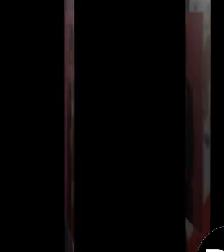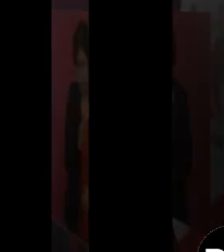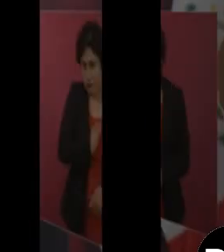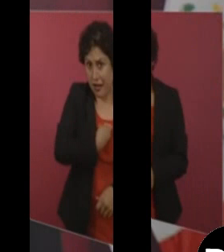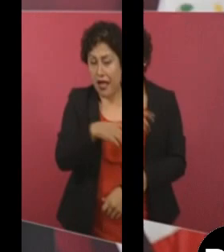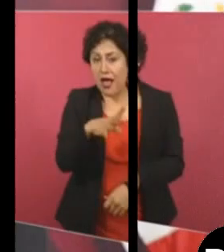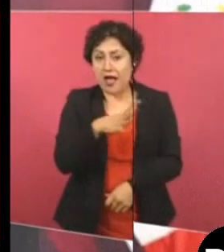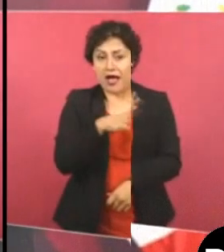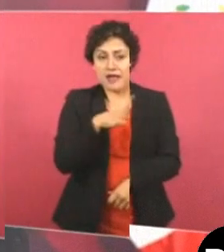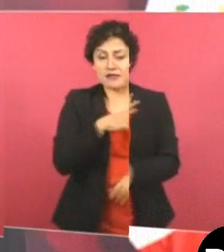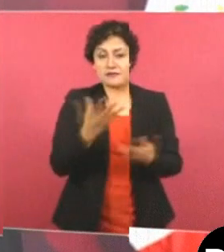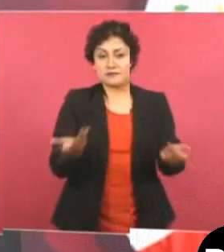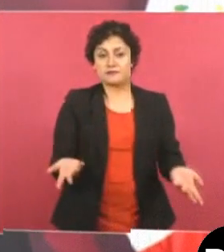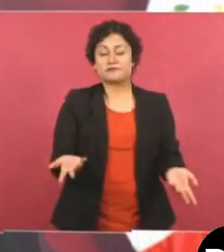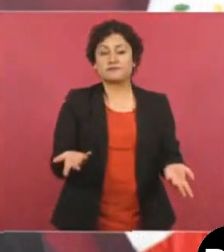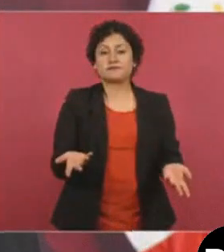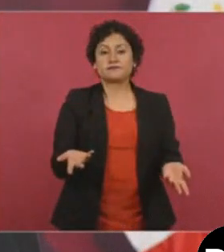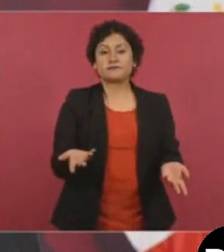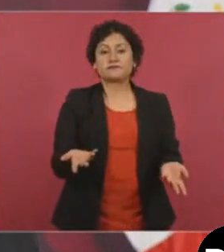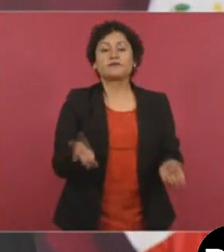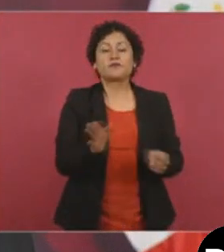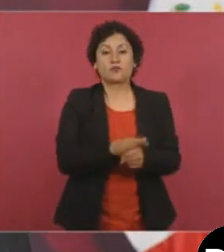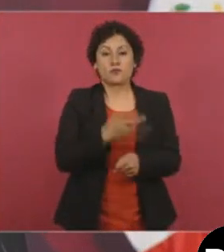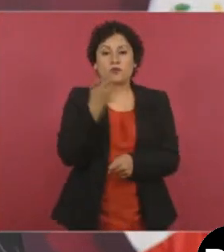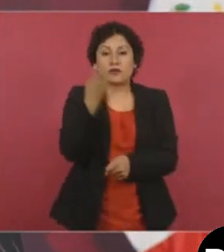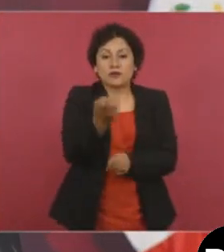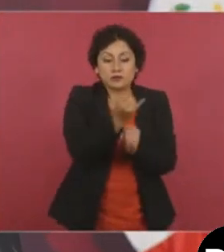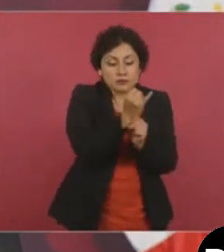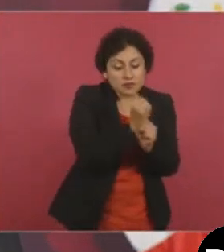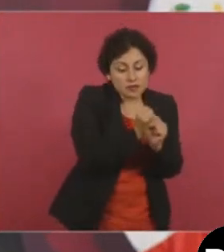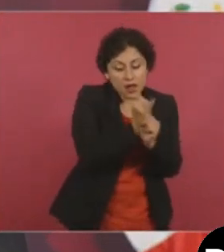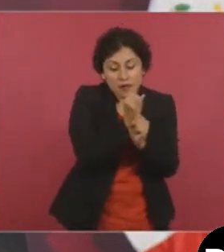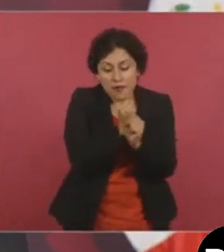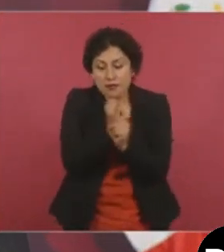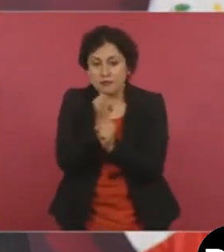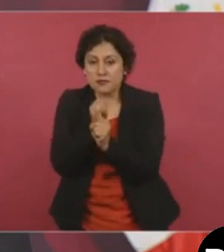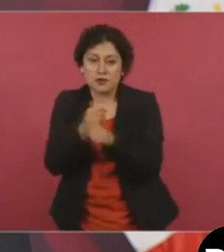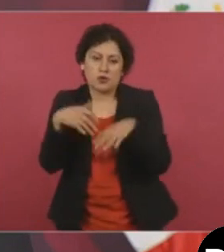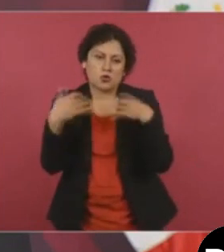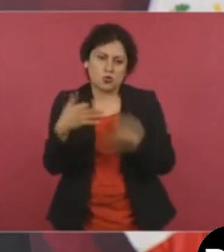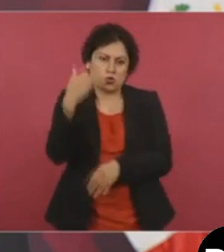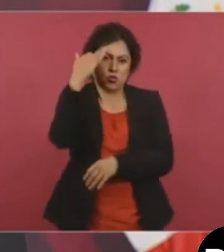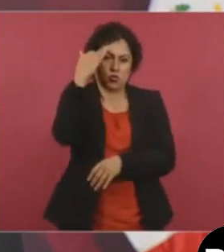Entonces, eso me va a llevar mucho tiempo, como tres, cuatro años.